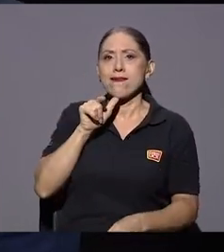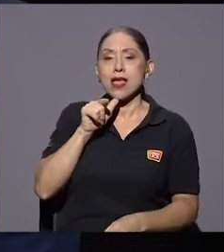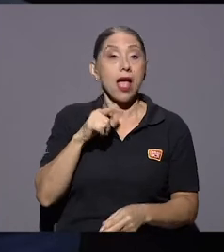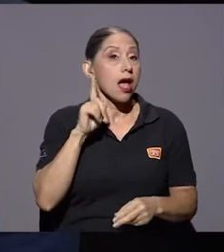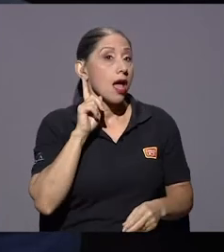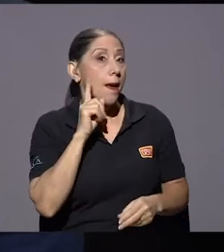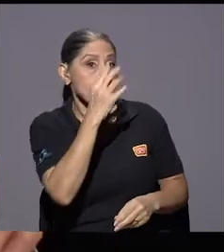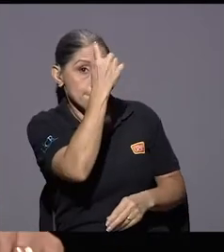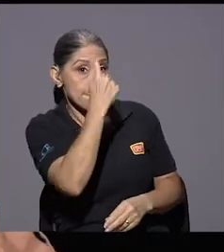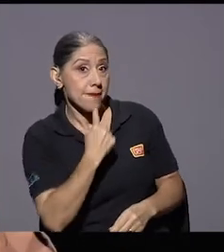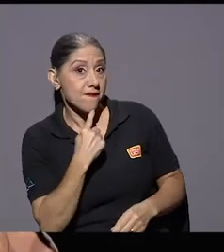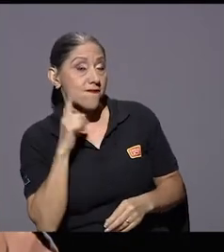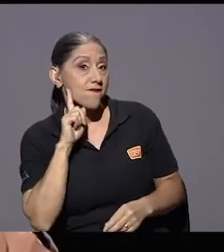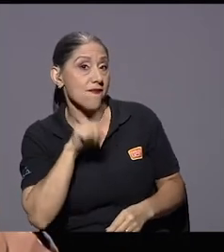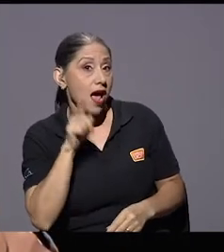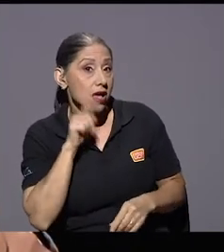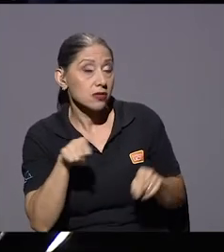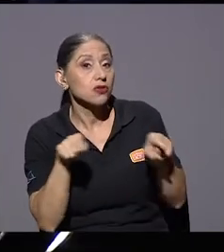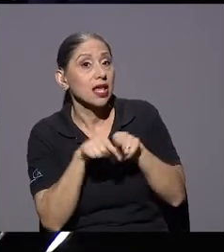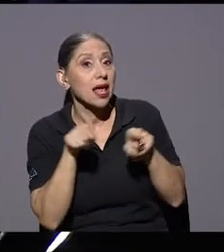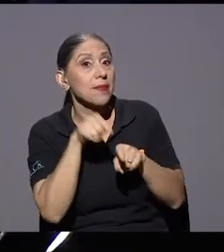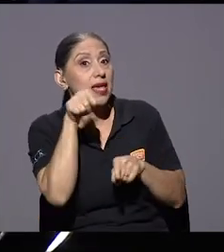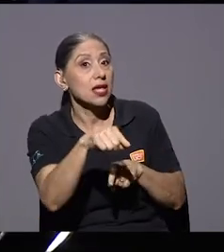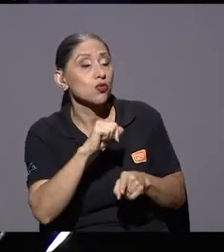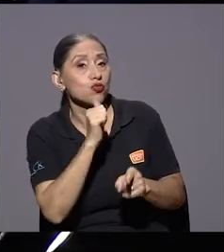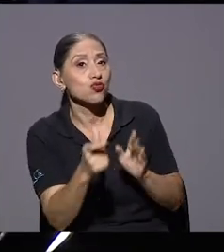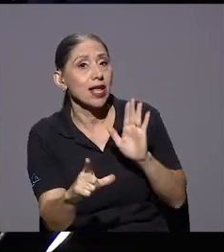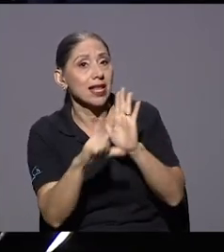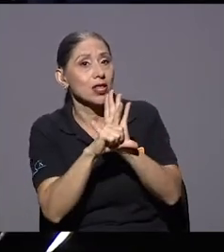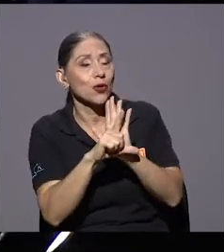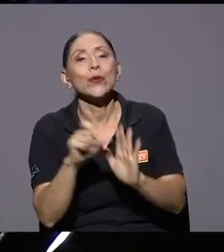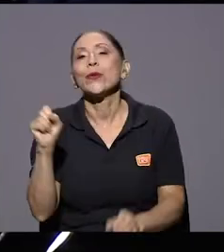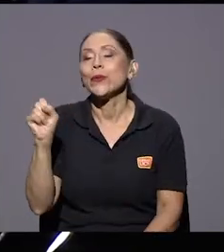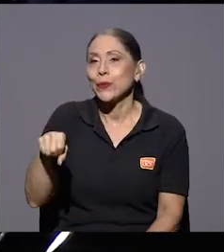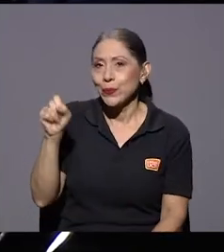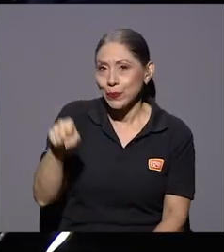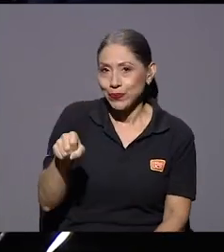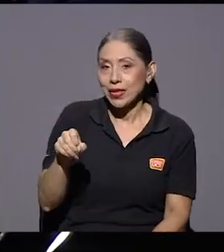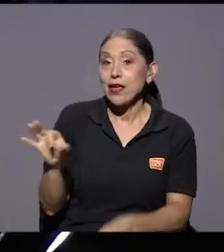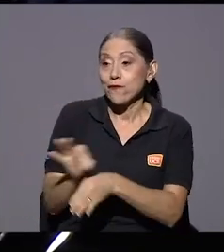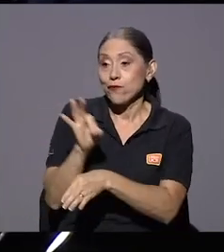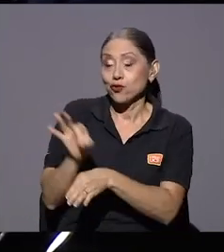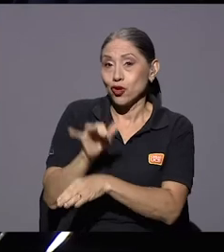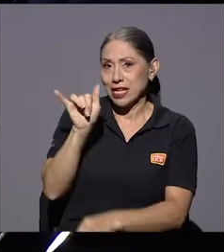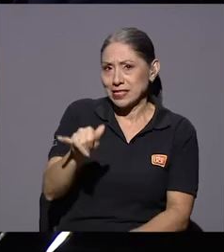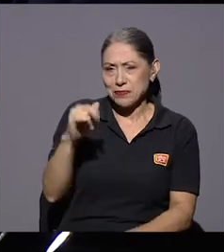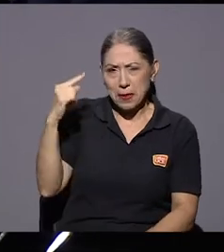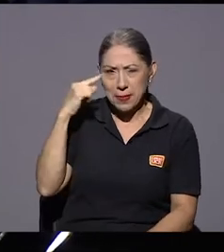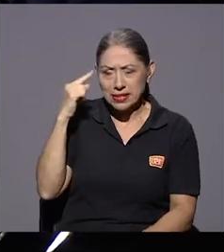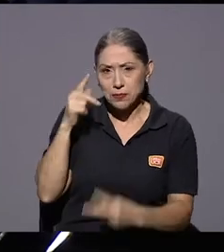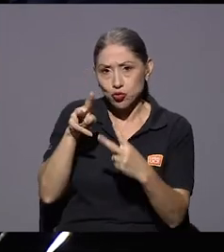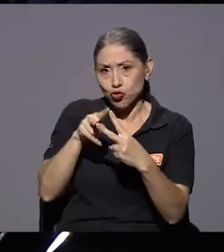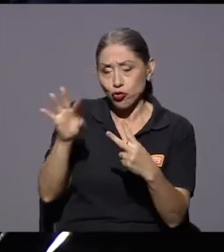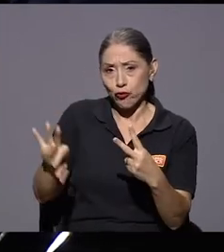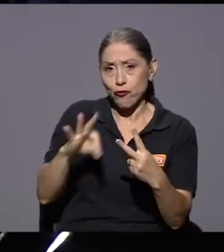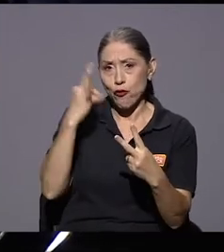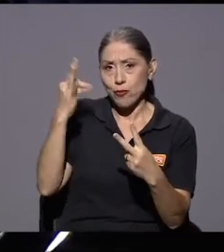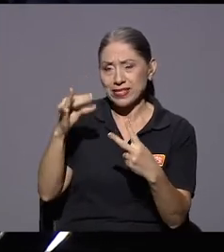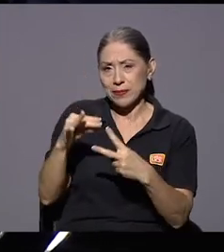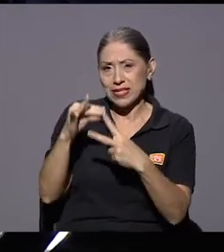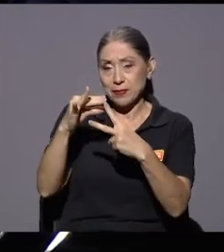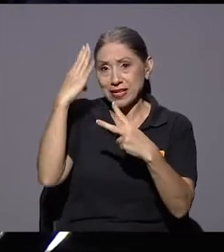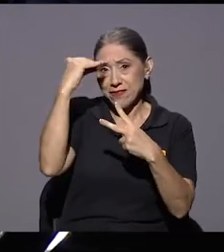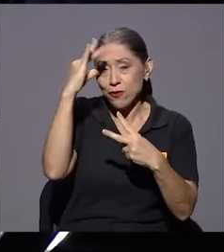perfiles falsos que además es un delito ajá digamos y funciona así pensemos que los dos vías principales para distribuir